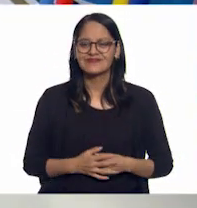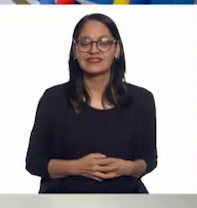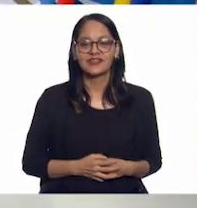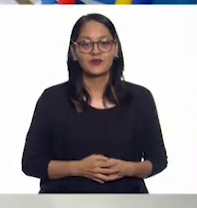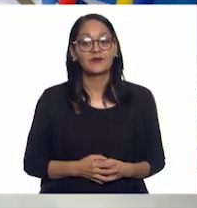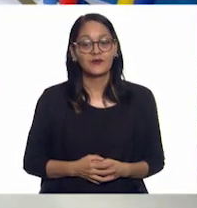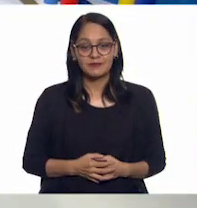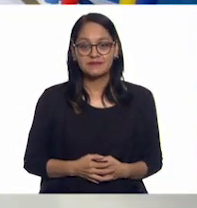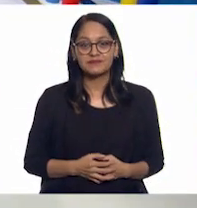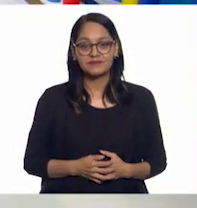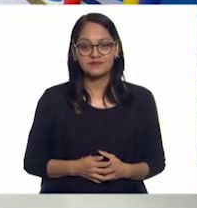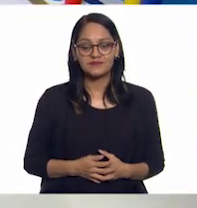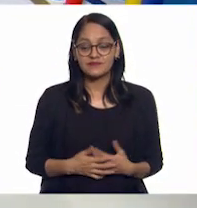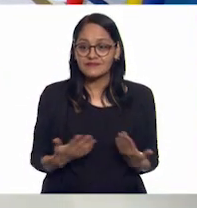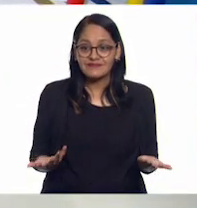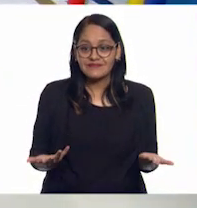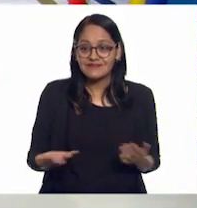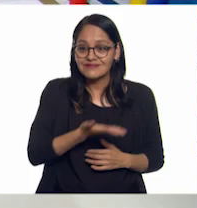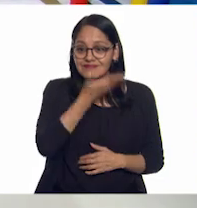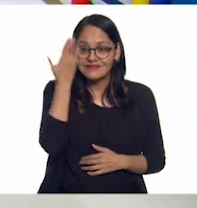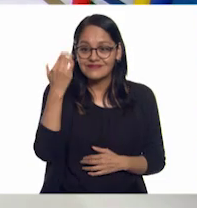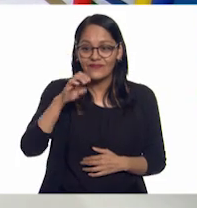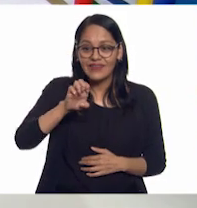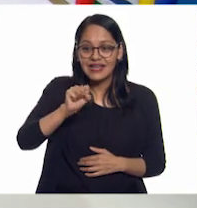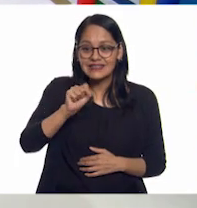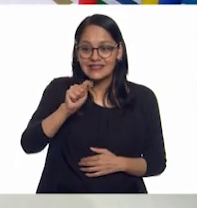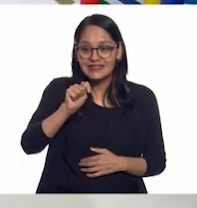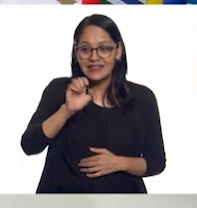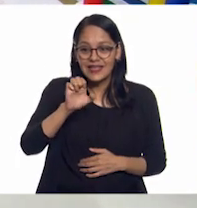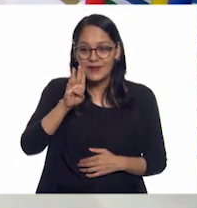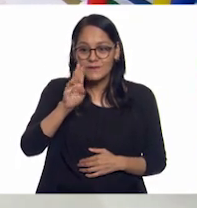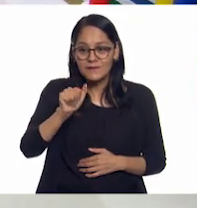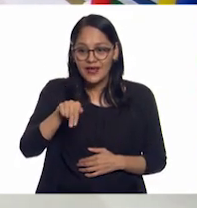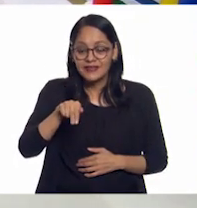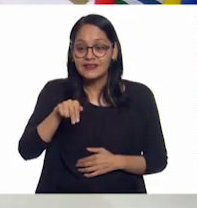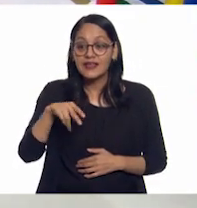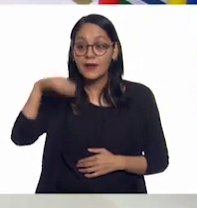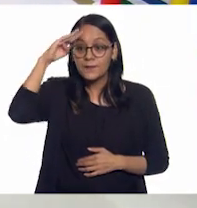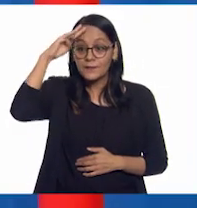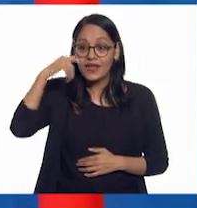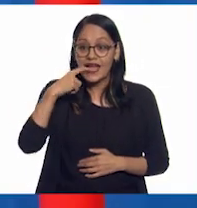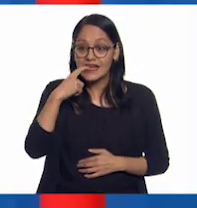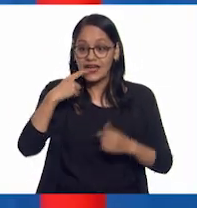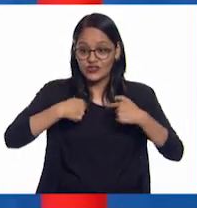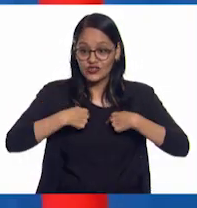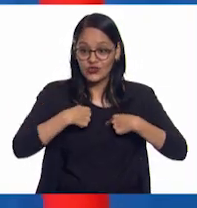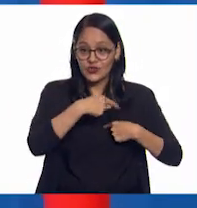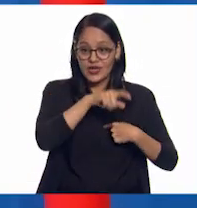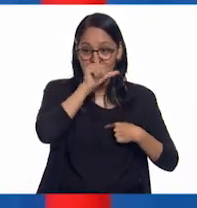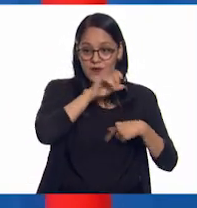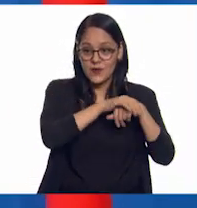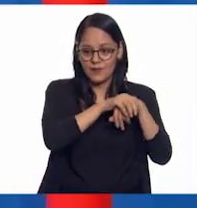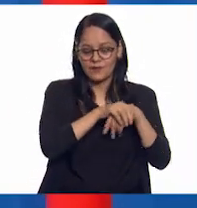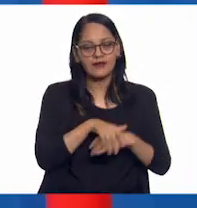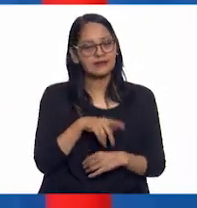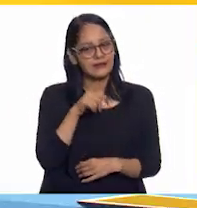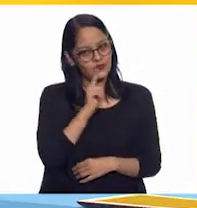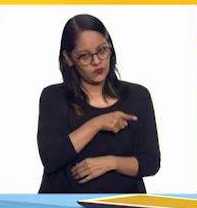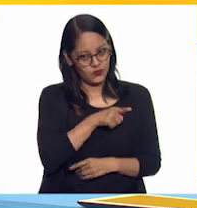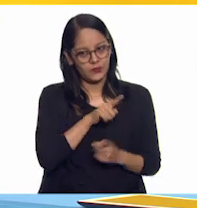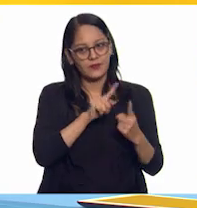Ay, no. No sabía que Esteban sentía celos de mi amistad con Lolo. Maestra, es que ustedes sí son muy unidos.